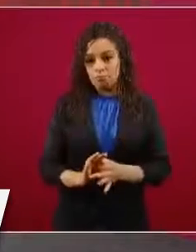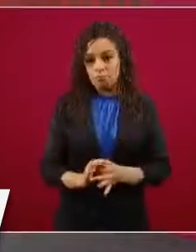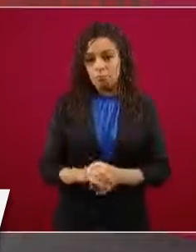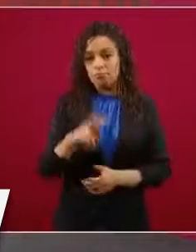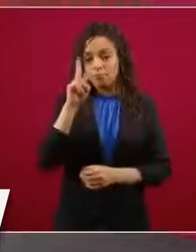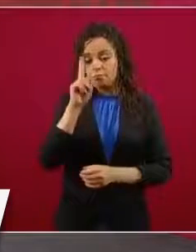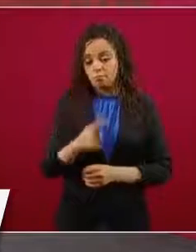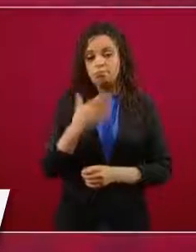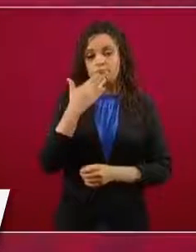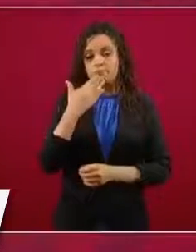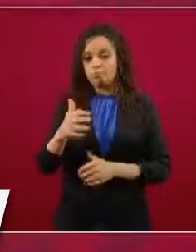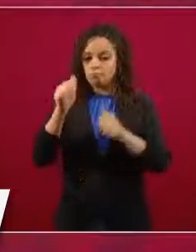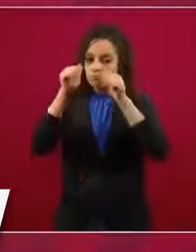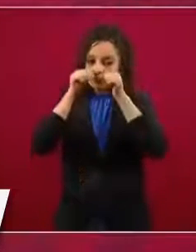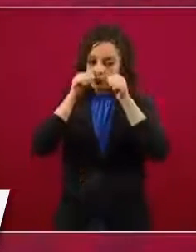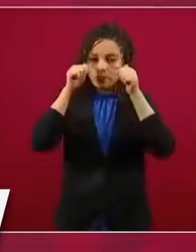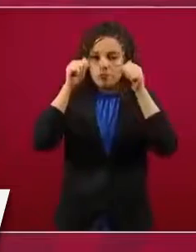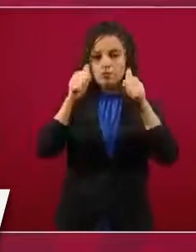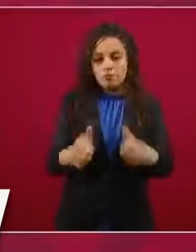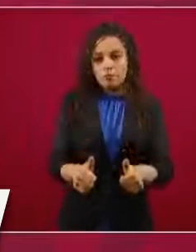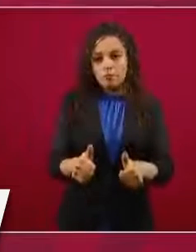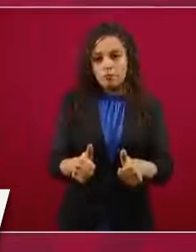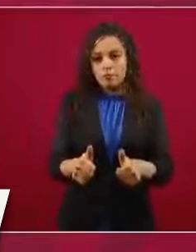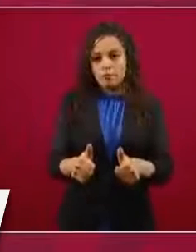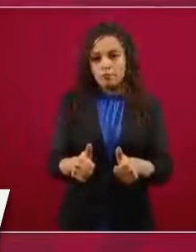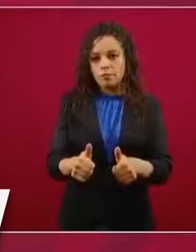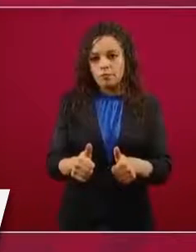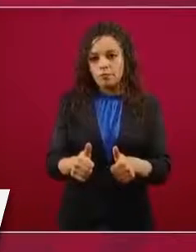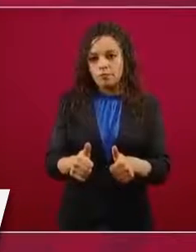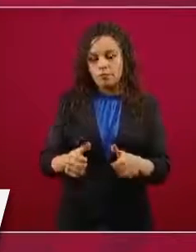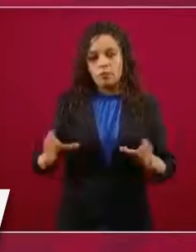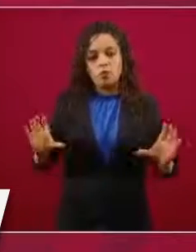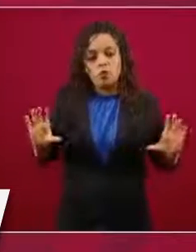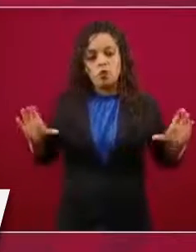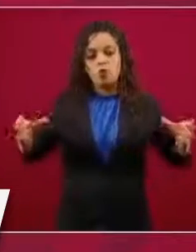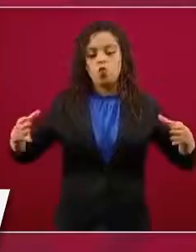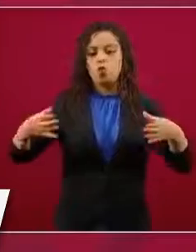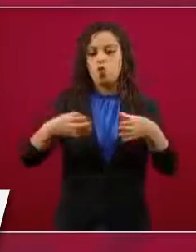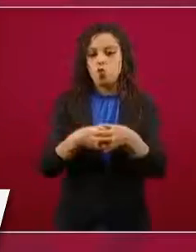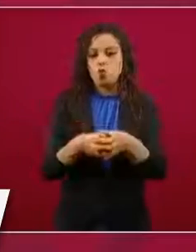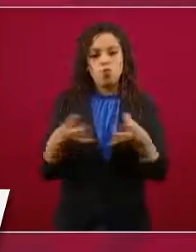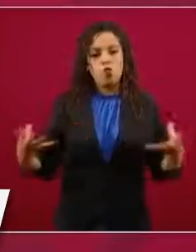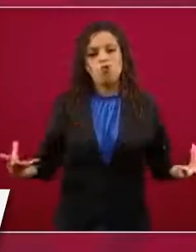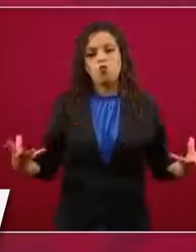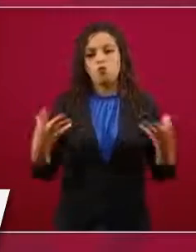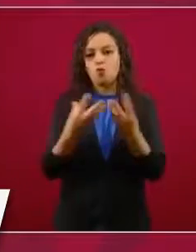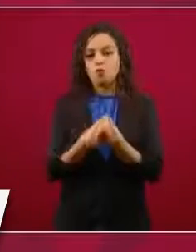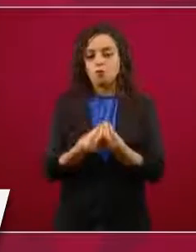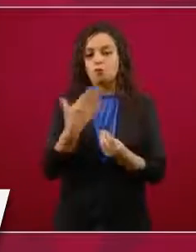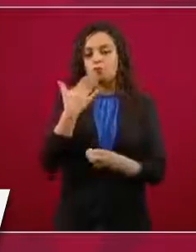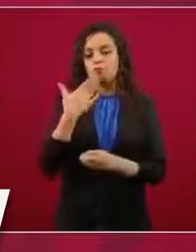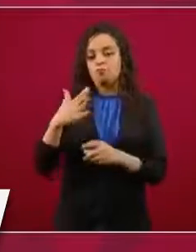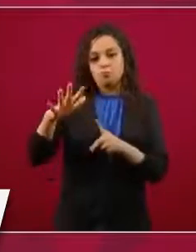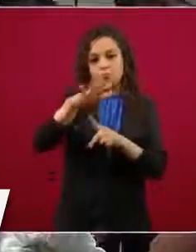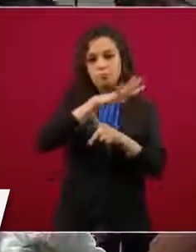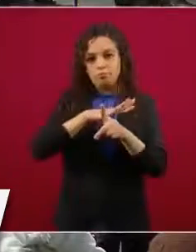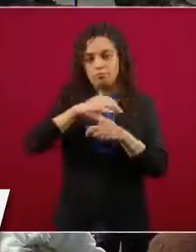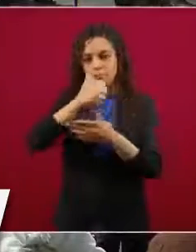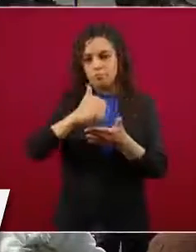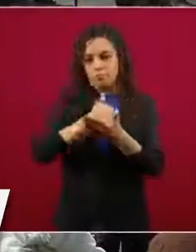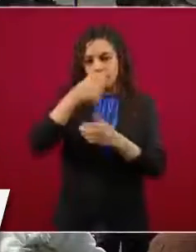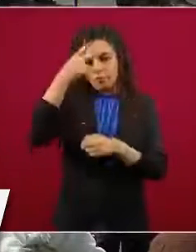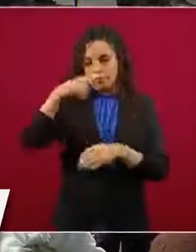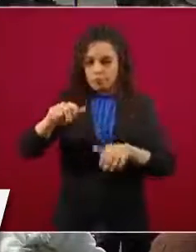y coordinados siempre como una unidad para poder atender a los habitantes de la Ciudad de México. Muchas gracias.